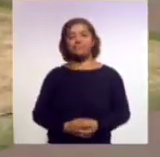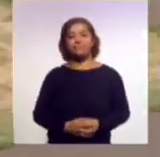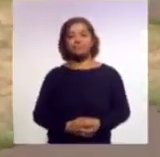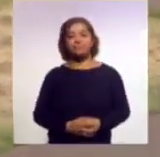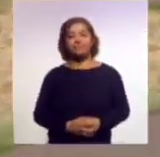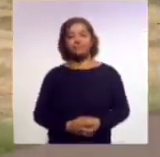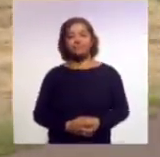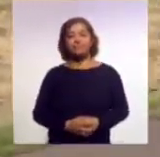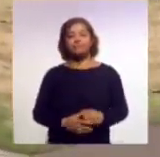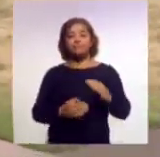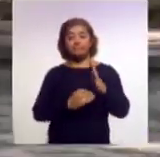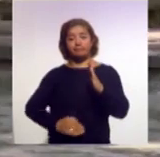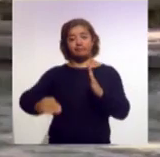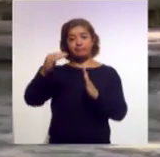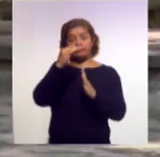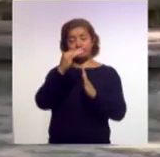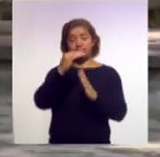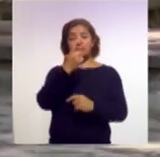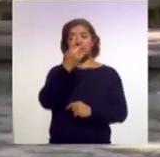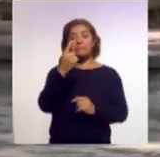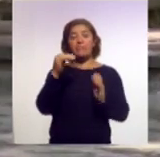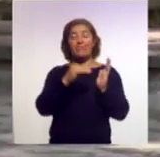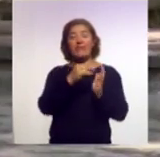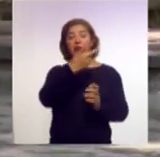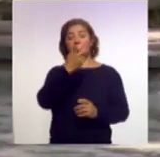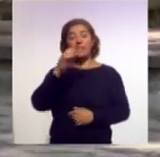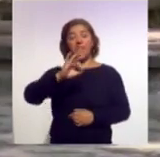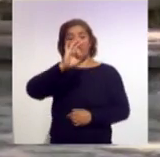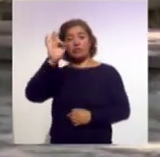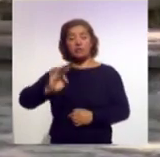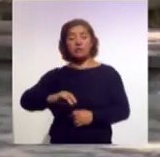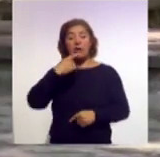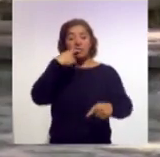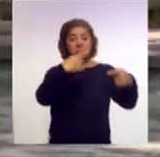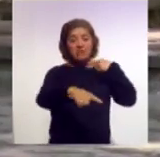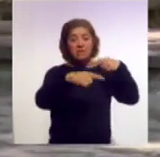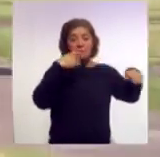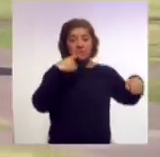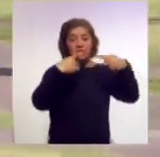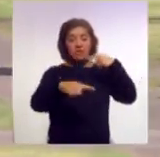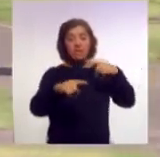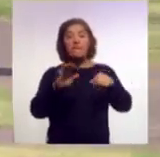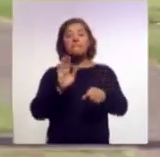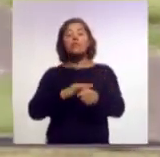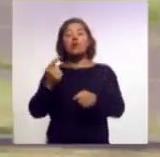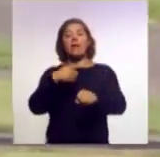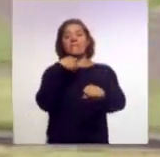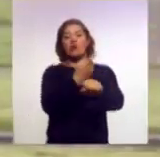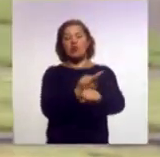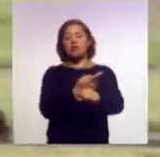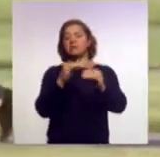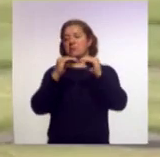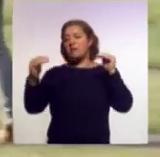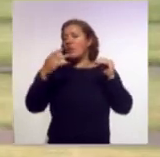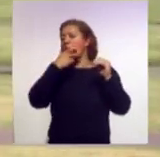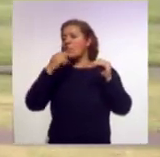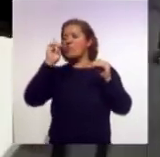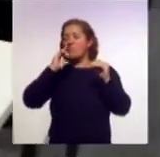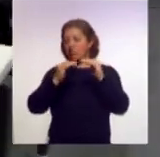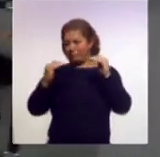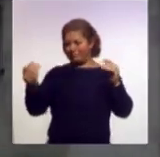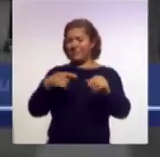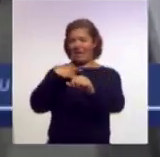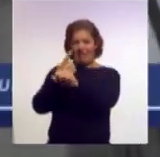Aumentó en 1.200% la cifra de denuncias por violencia de género en la UNAM, alertó la abogada general